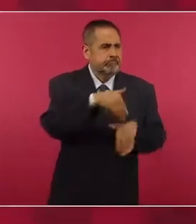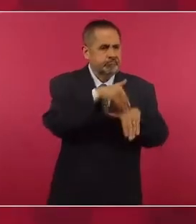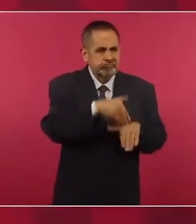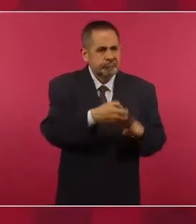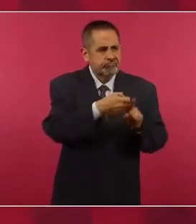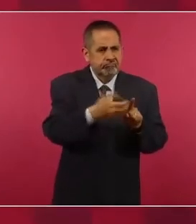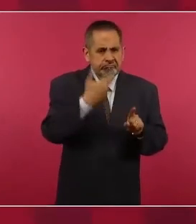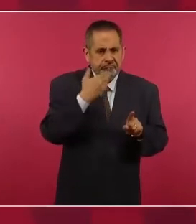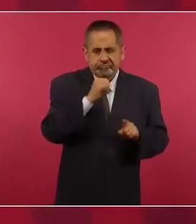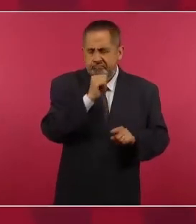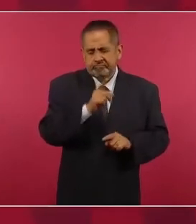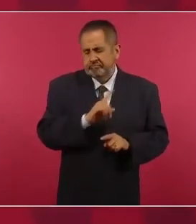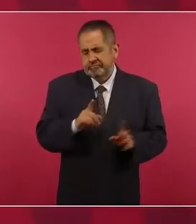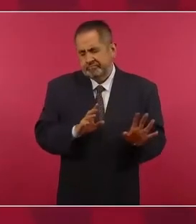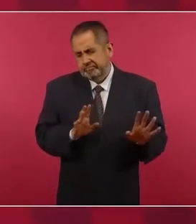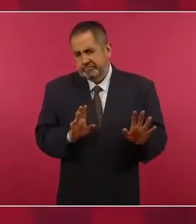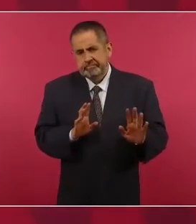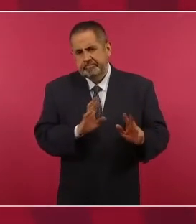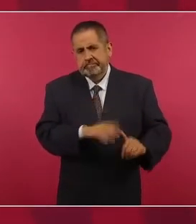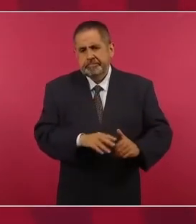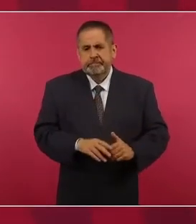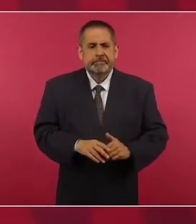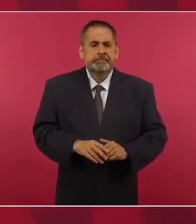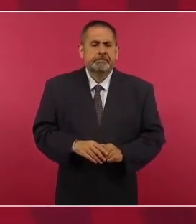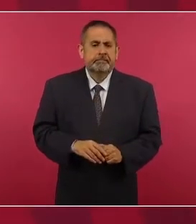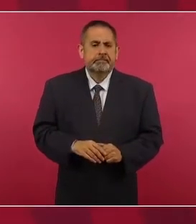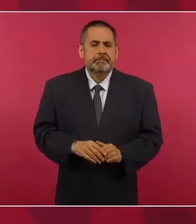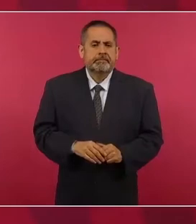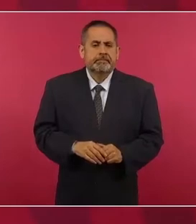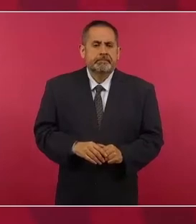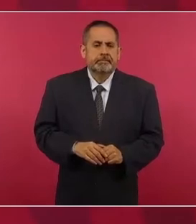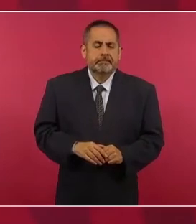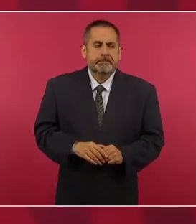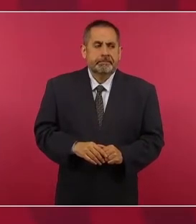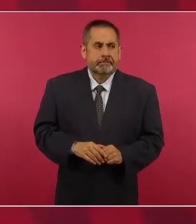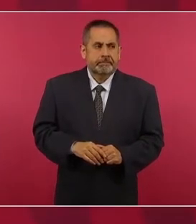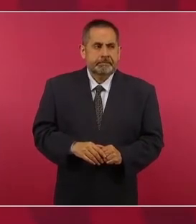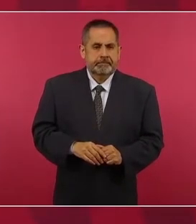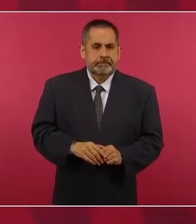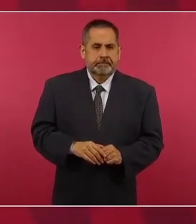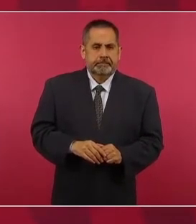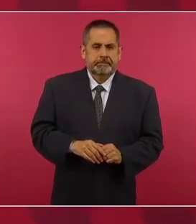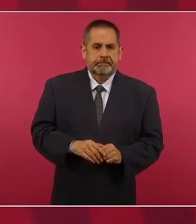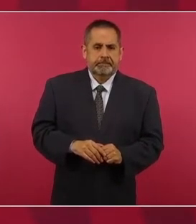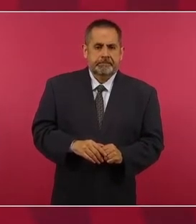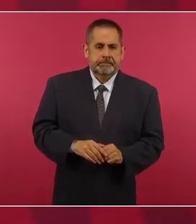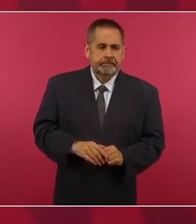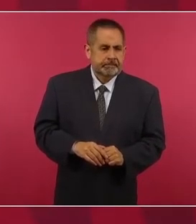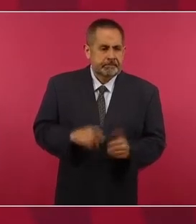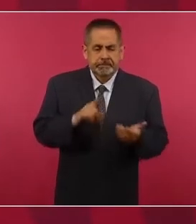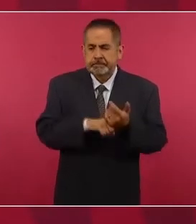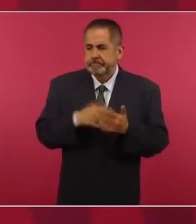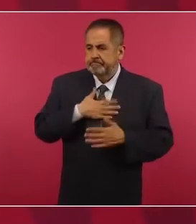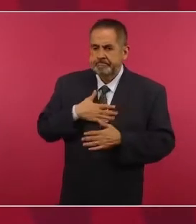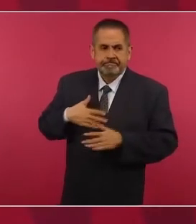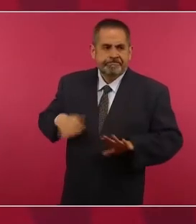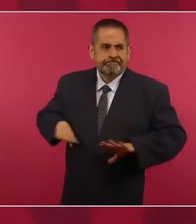y hay intereses.